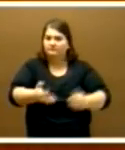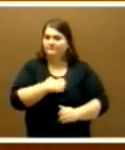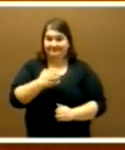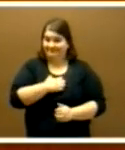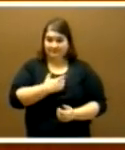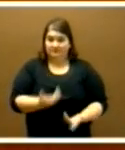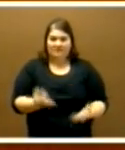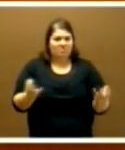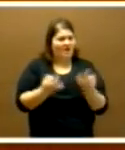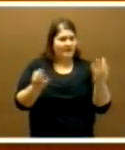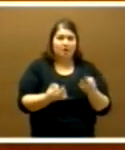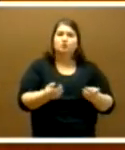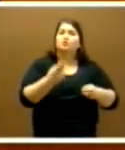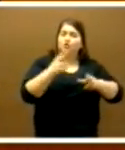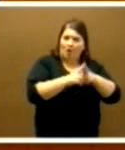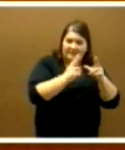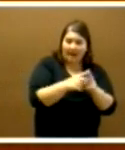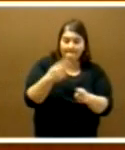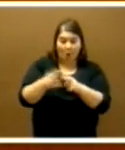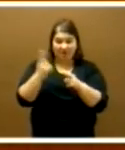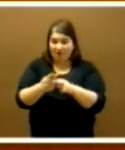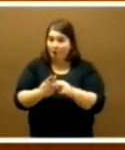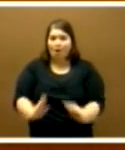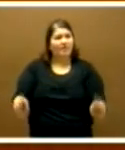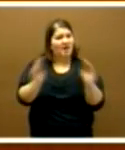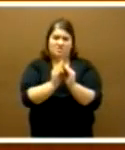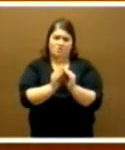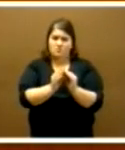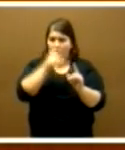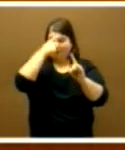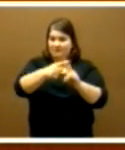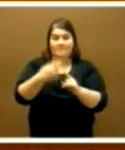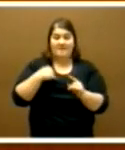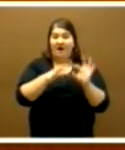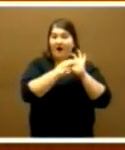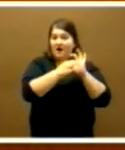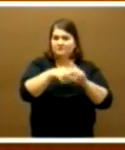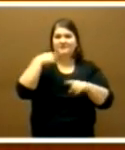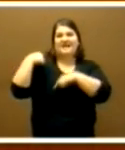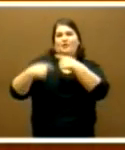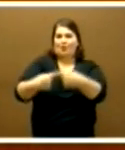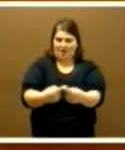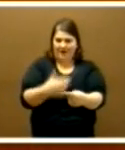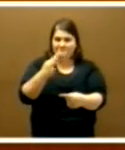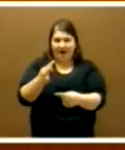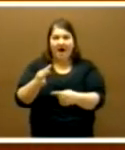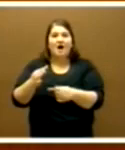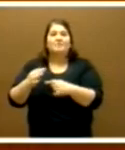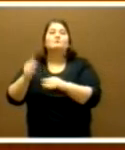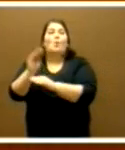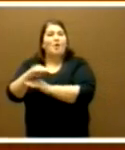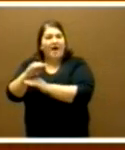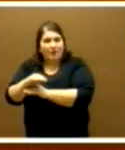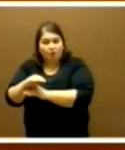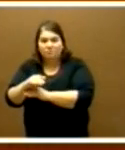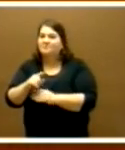conciliación en la agenda social y política para poder ajustar el modelo de relación tradicional y la crisis de cuidados que